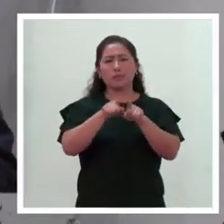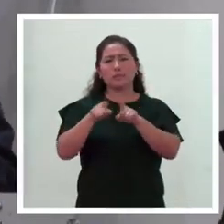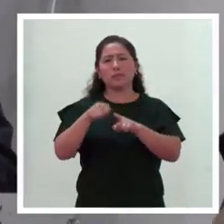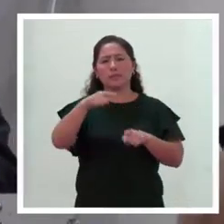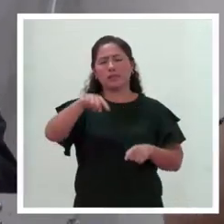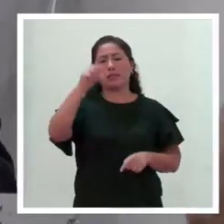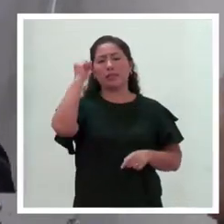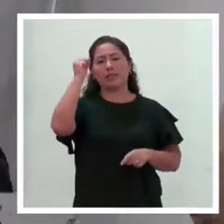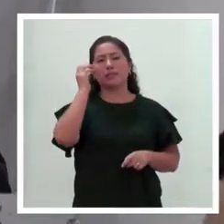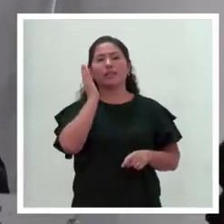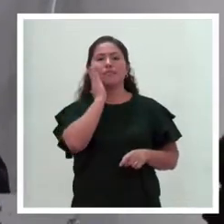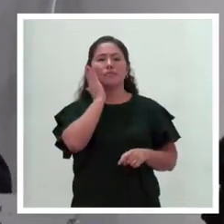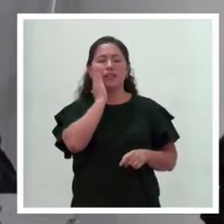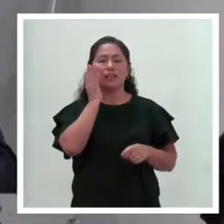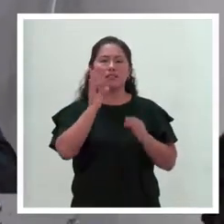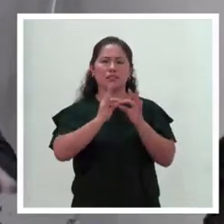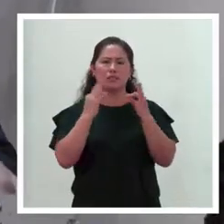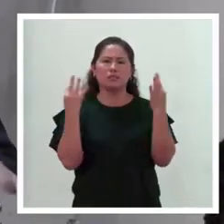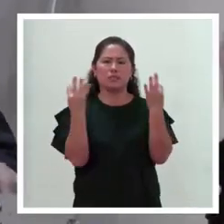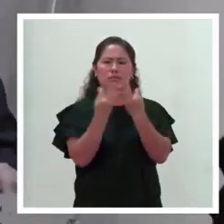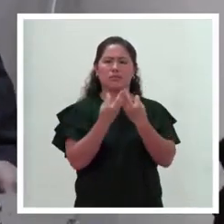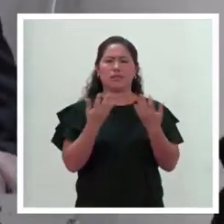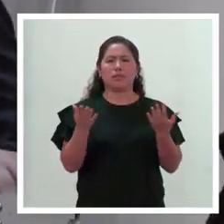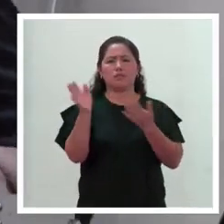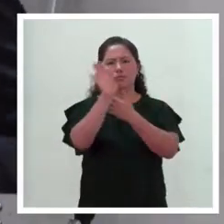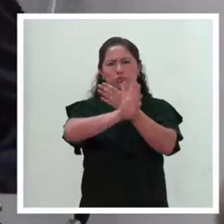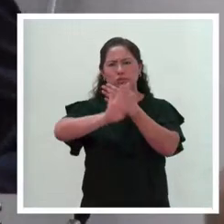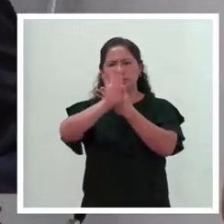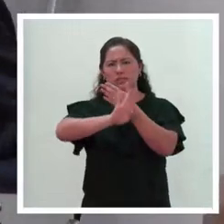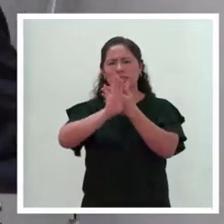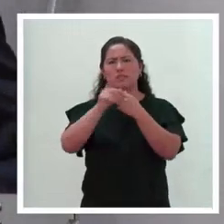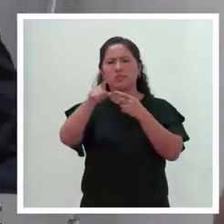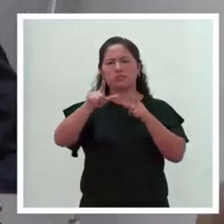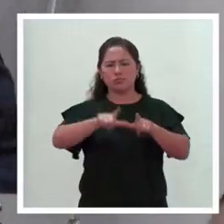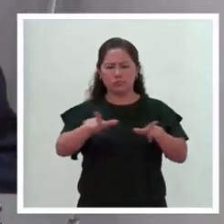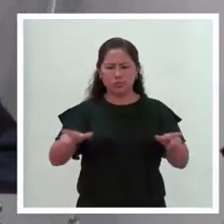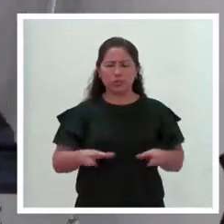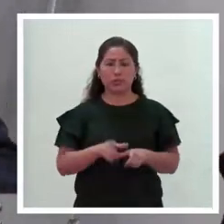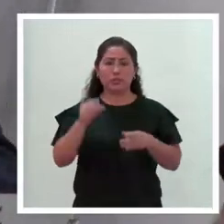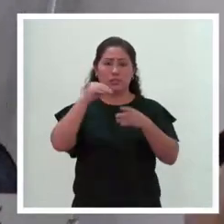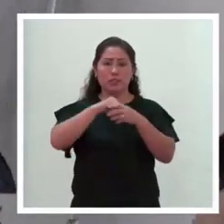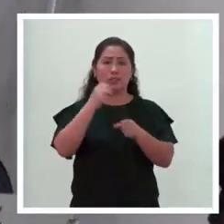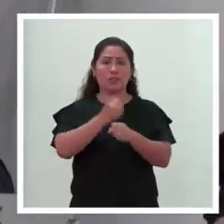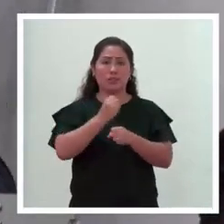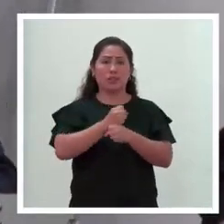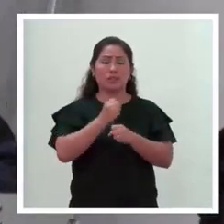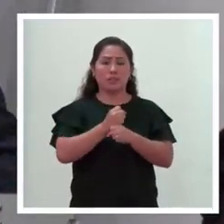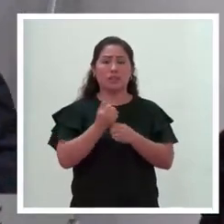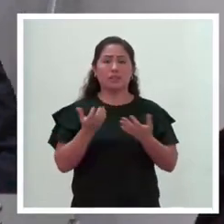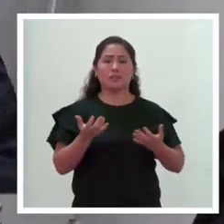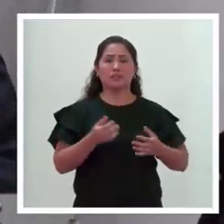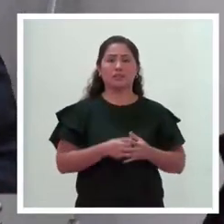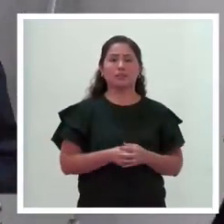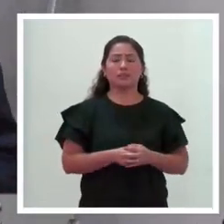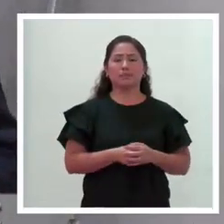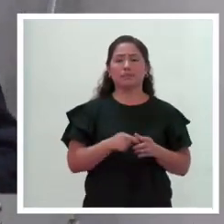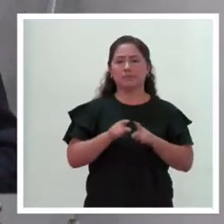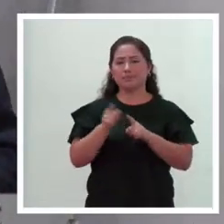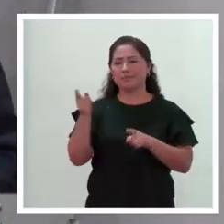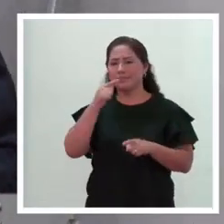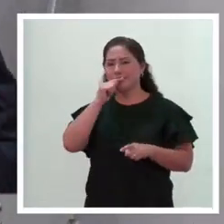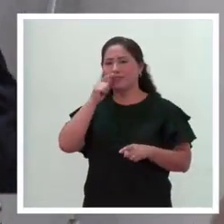que tienen las madres de familia a ser protegidas en los puestos de labor, en los puestos de trabajo. Porque como decía la doctora Flor,